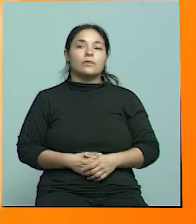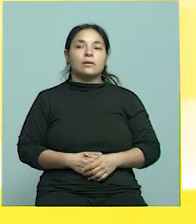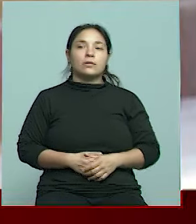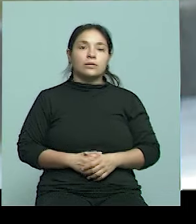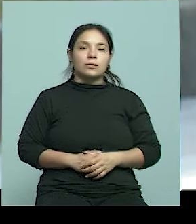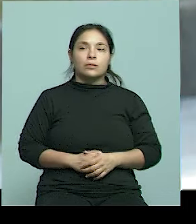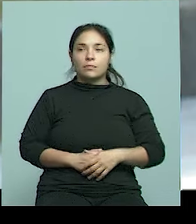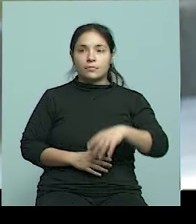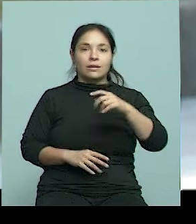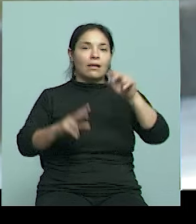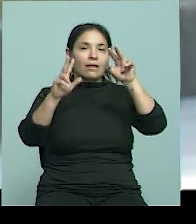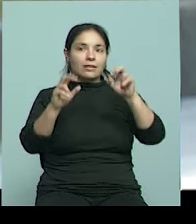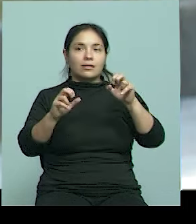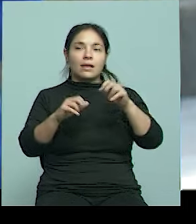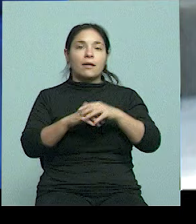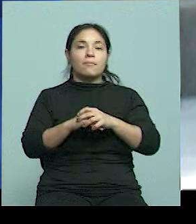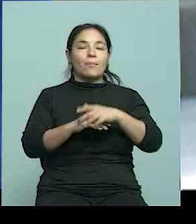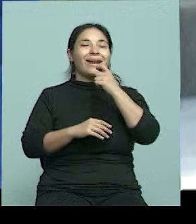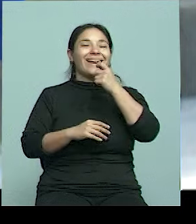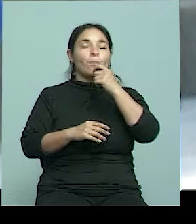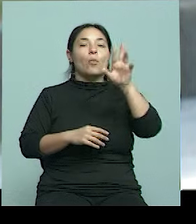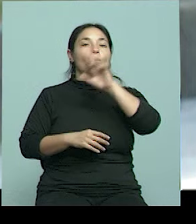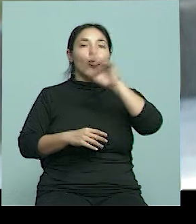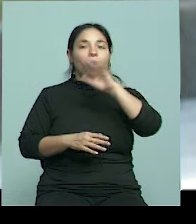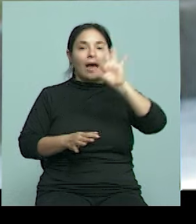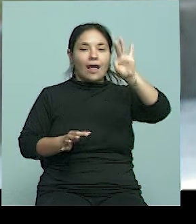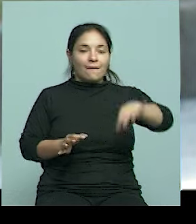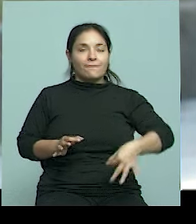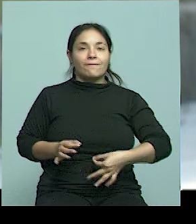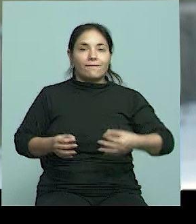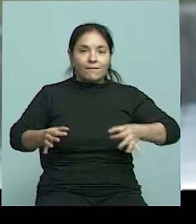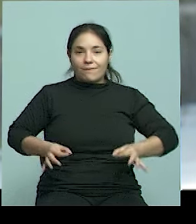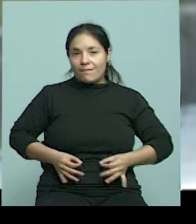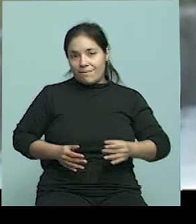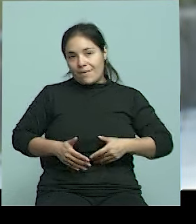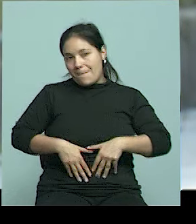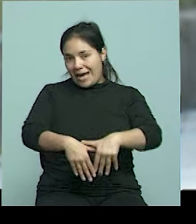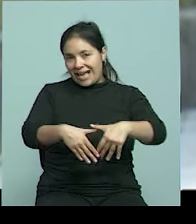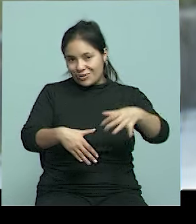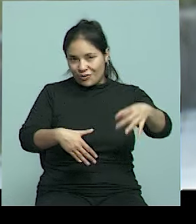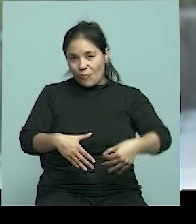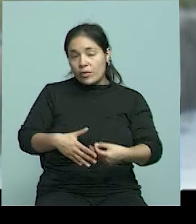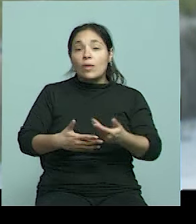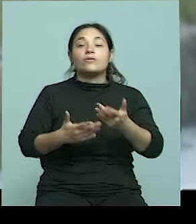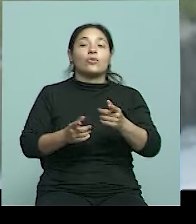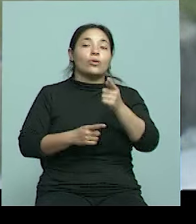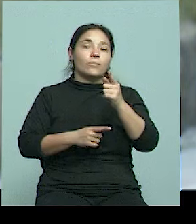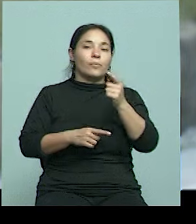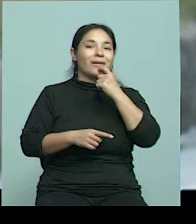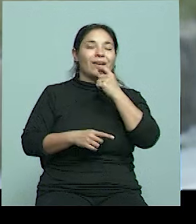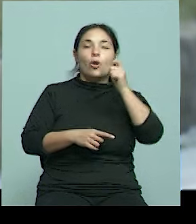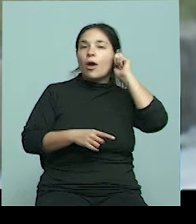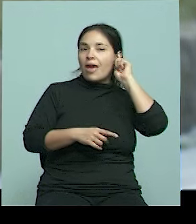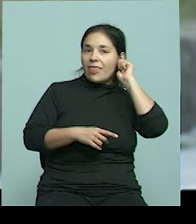que han avanzado en materia de fecundaciones, ¿no? Con esto de extender la edad de la maternidad, que bueno, se